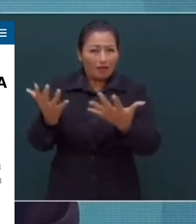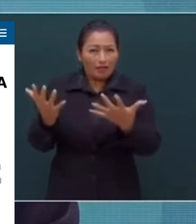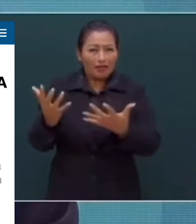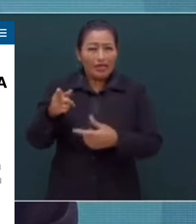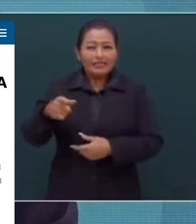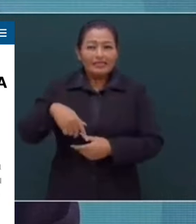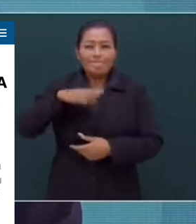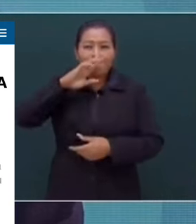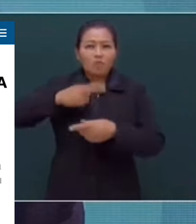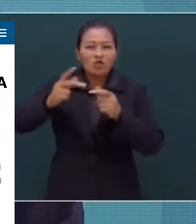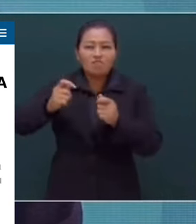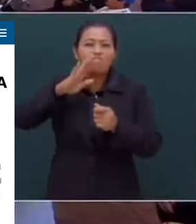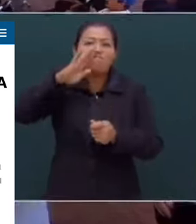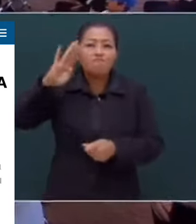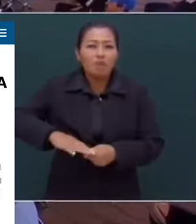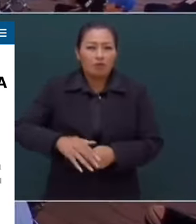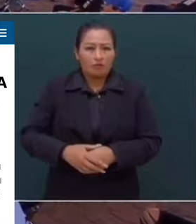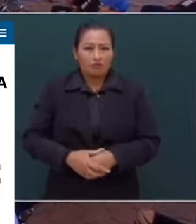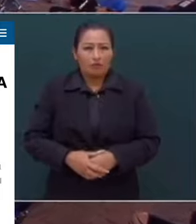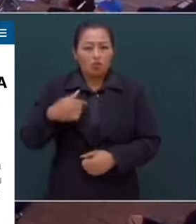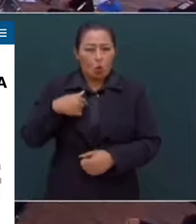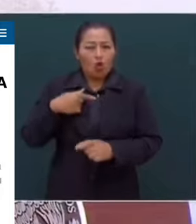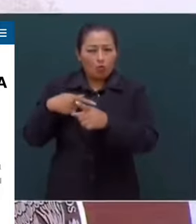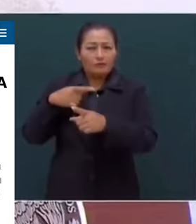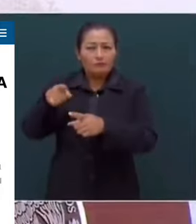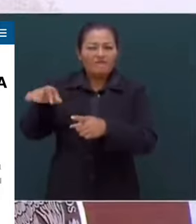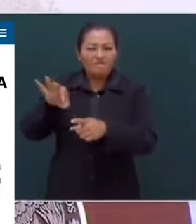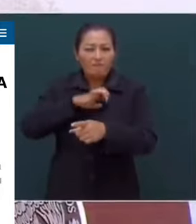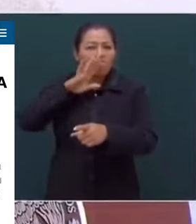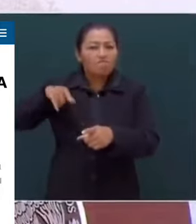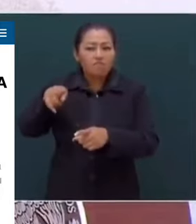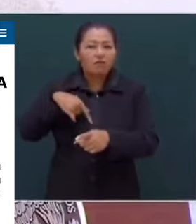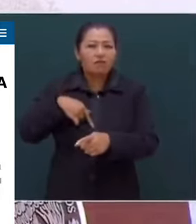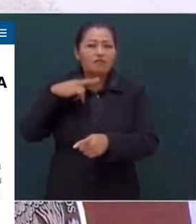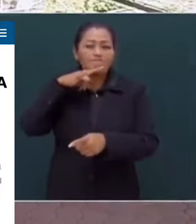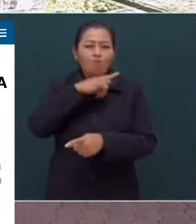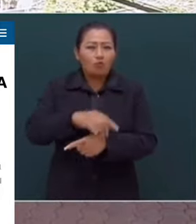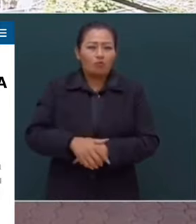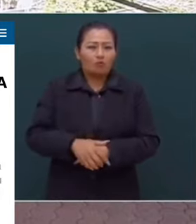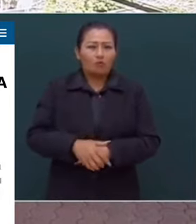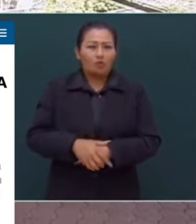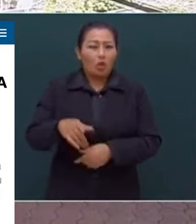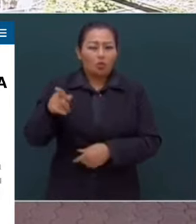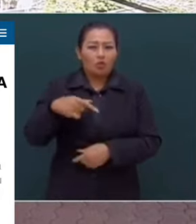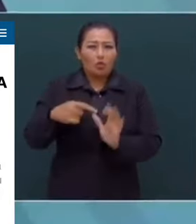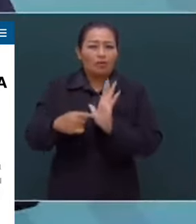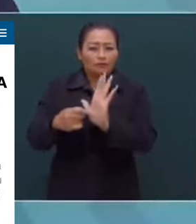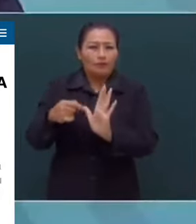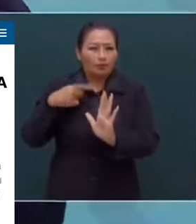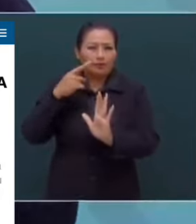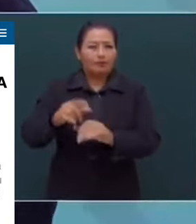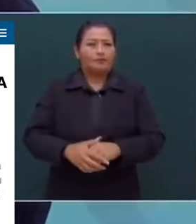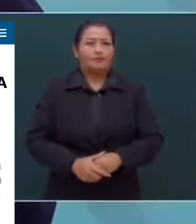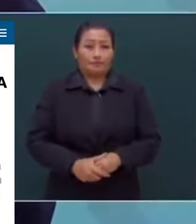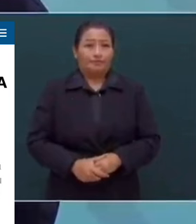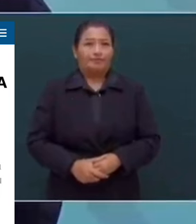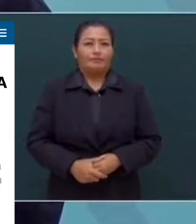De manera irresponsable. De mala fe. No, no, no. Nada. Nada más es...